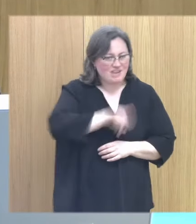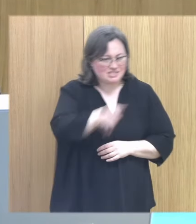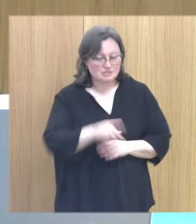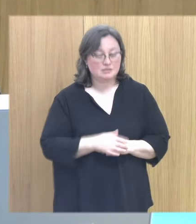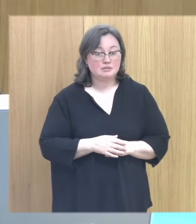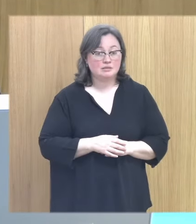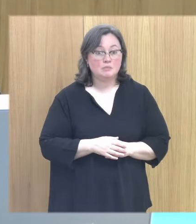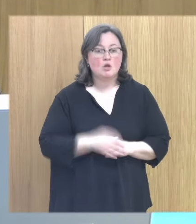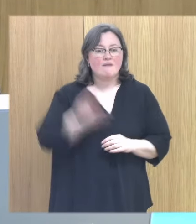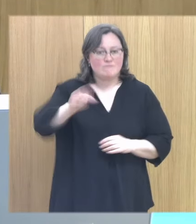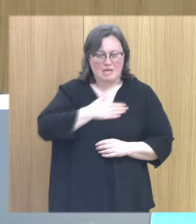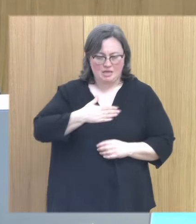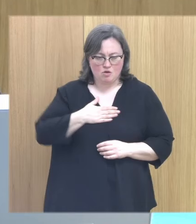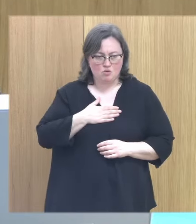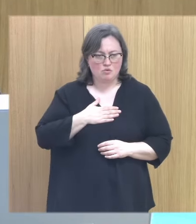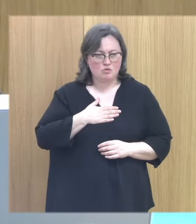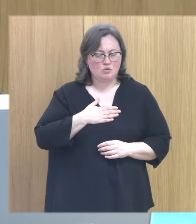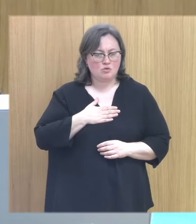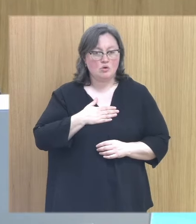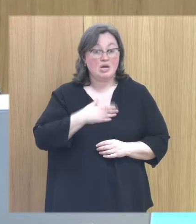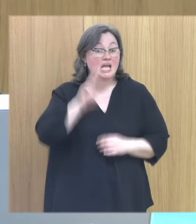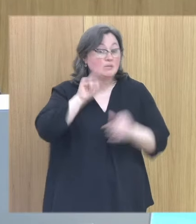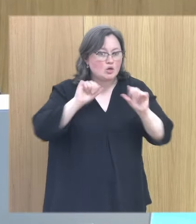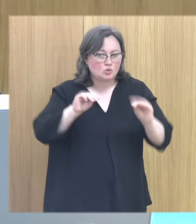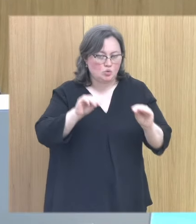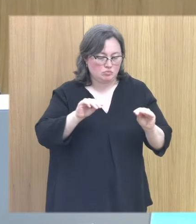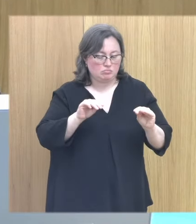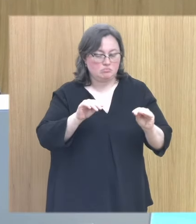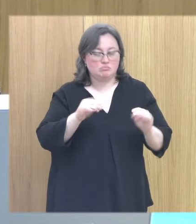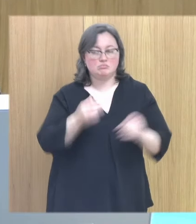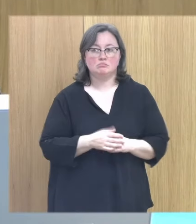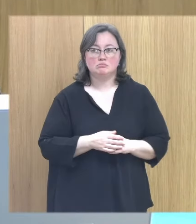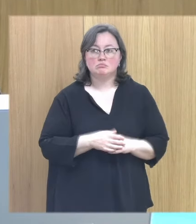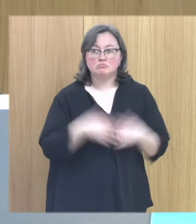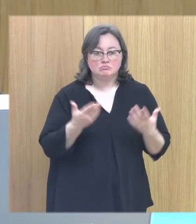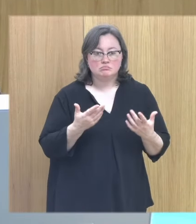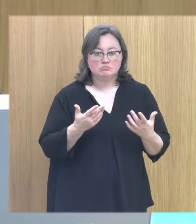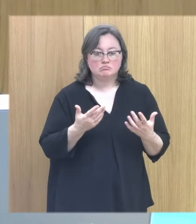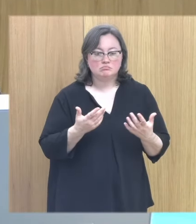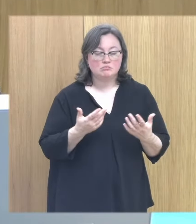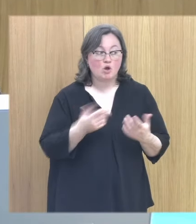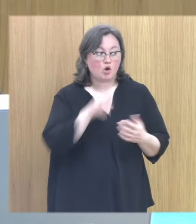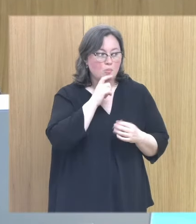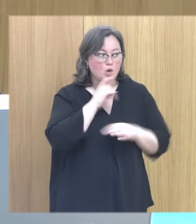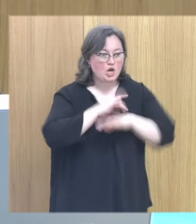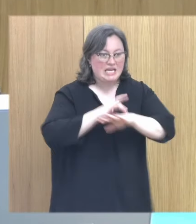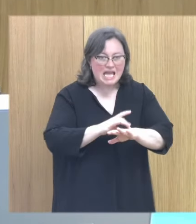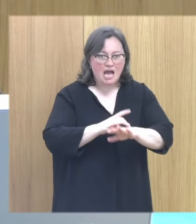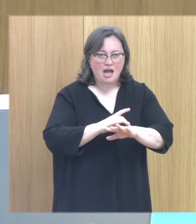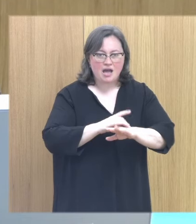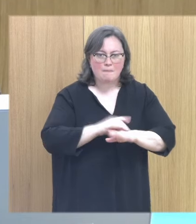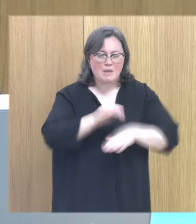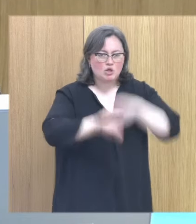pero bueno quería preguntarte desde tu experiencia que nos podrías nos recordar más un poquito de luz